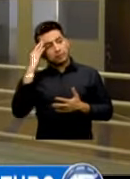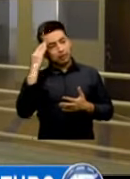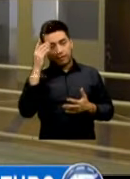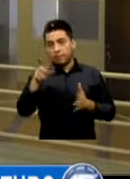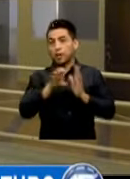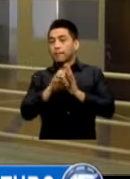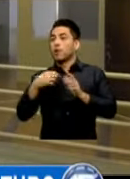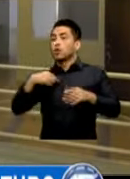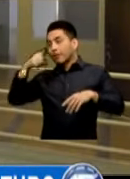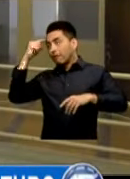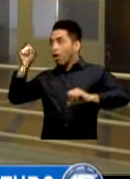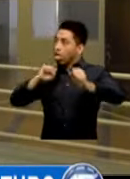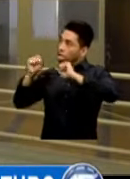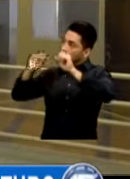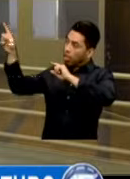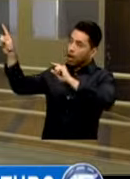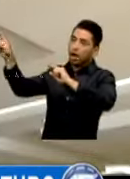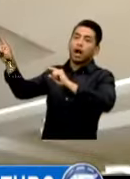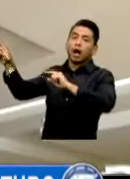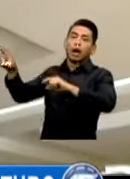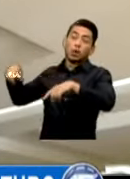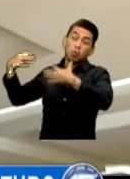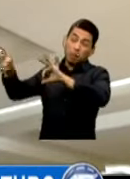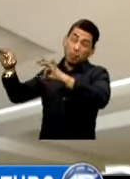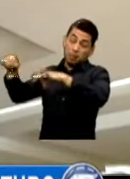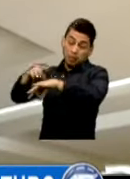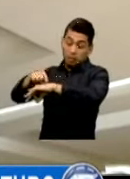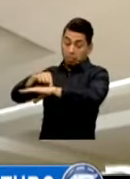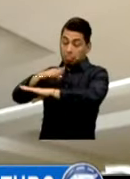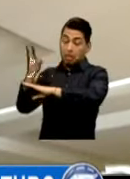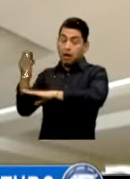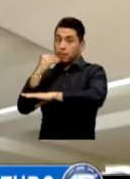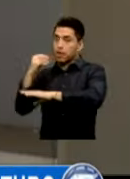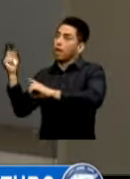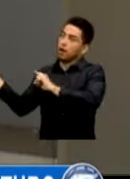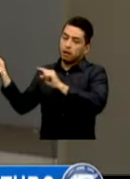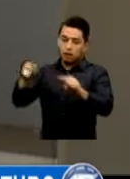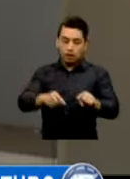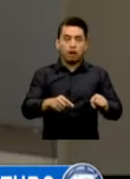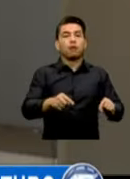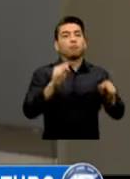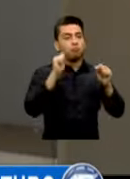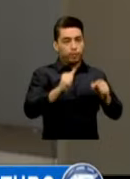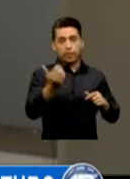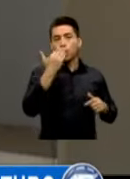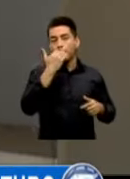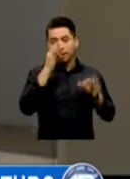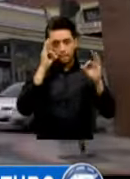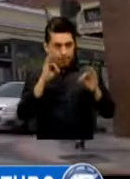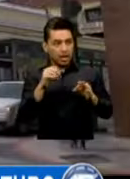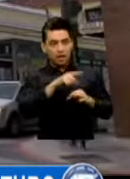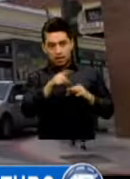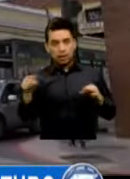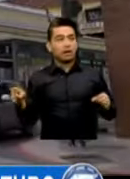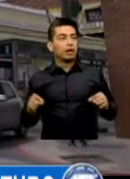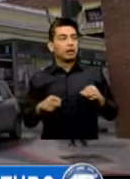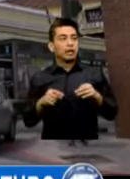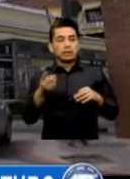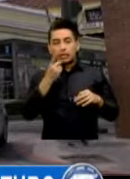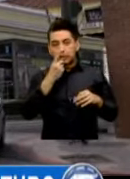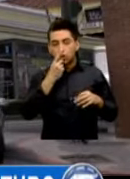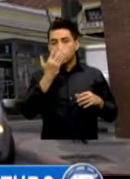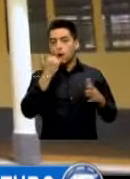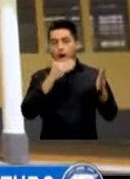Tendrán Sus Alimentos Tendrán Un Lugar Donde Poder Comer Caliente Esto Es Un Hecho Sin Precedentes En Los Más De 250